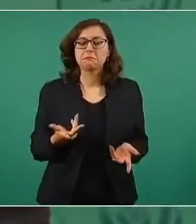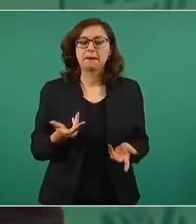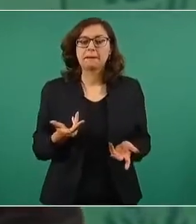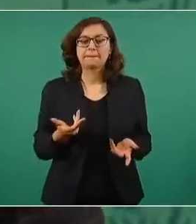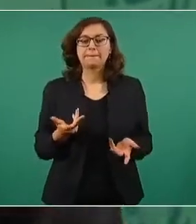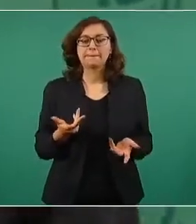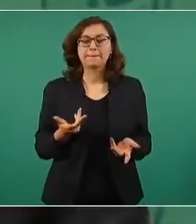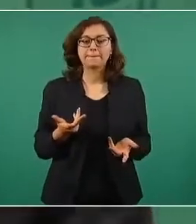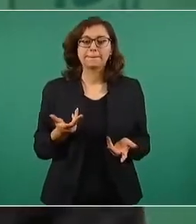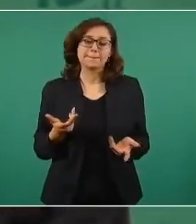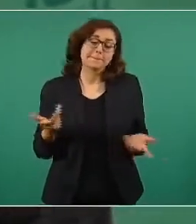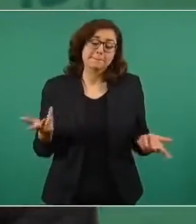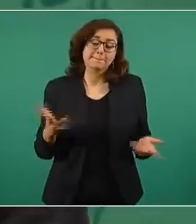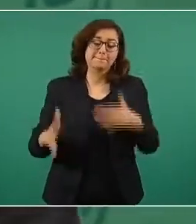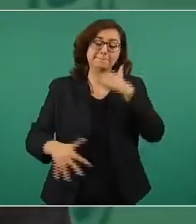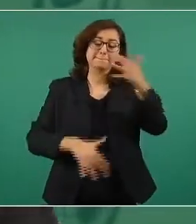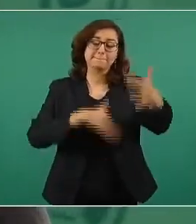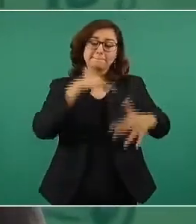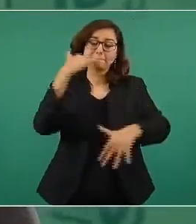corrupción,